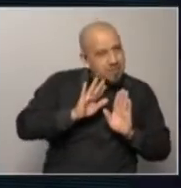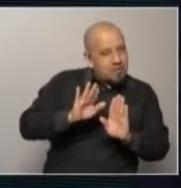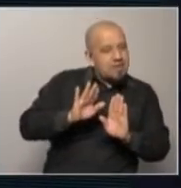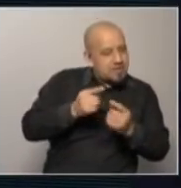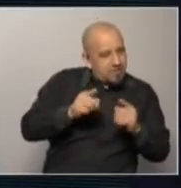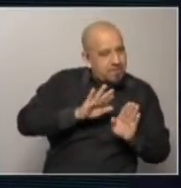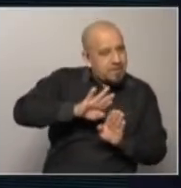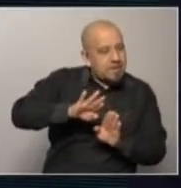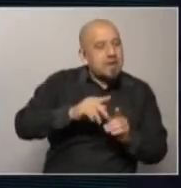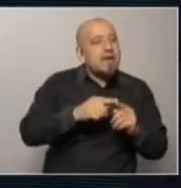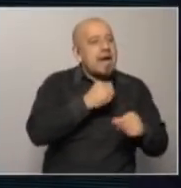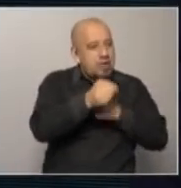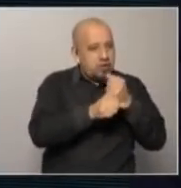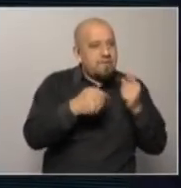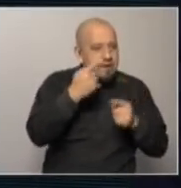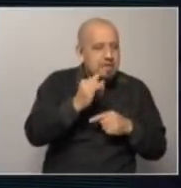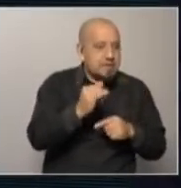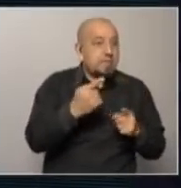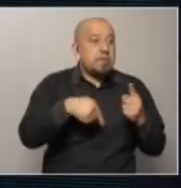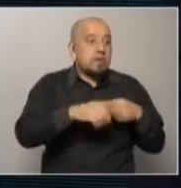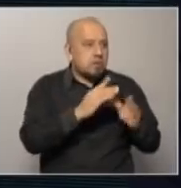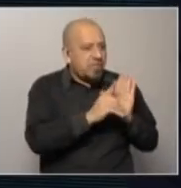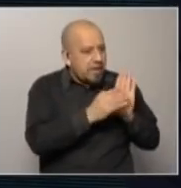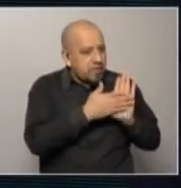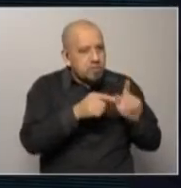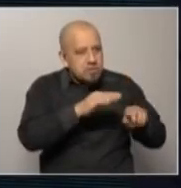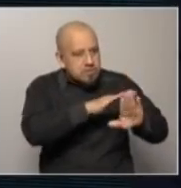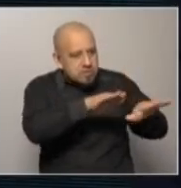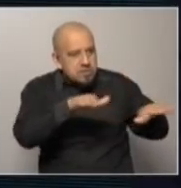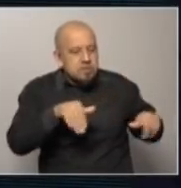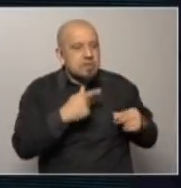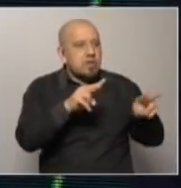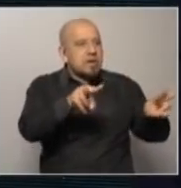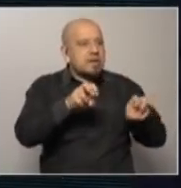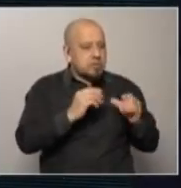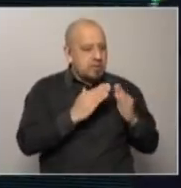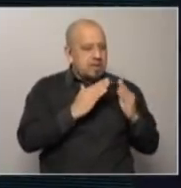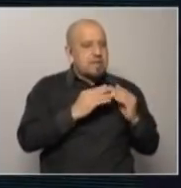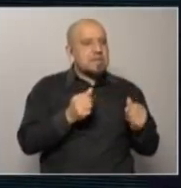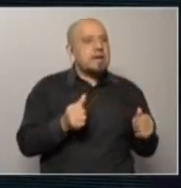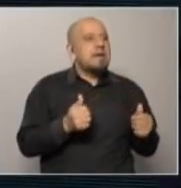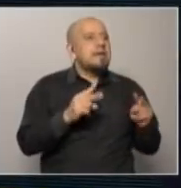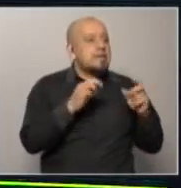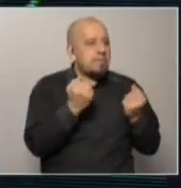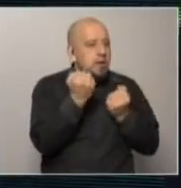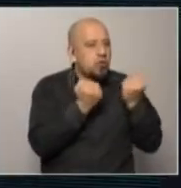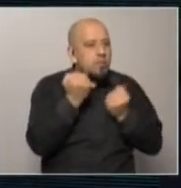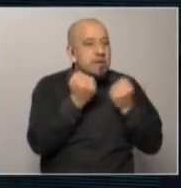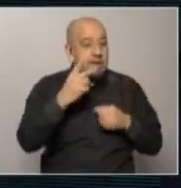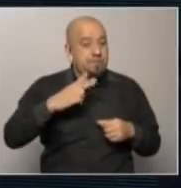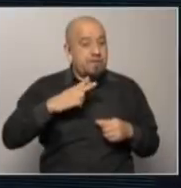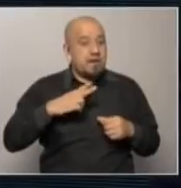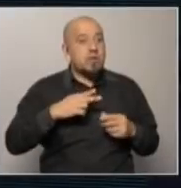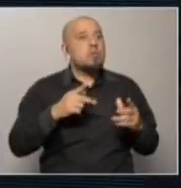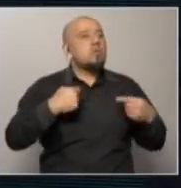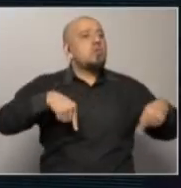va a andar bien el año que viene sino los datos de efectivamente mejora de los ingresos de los hogares de la actividad económica de los ingresos del sector privado que